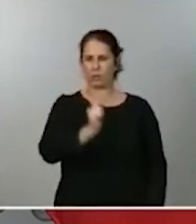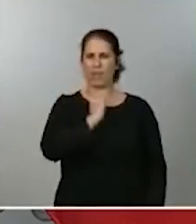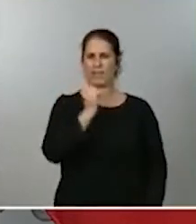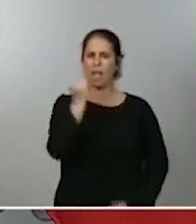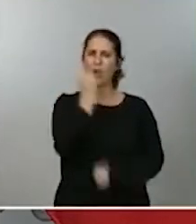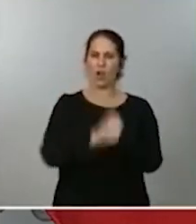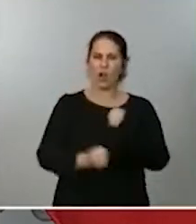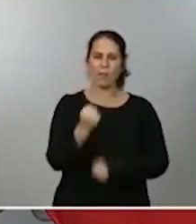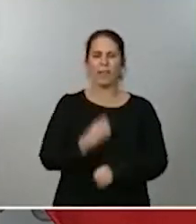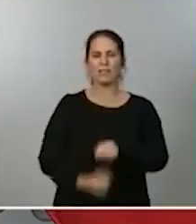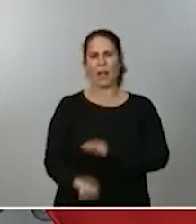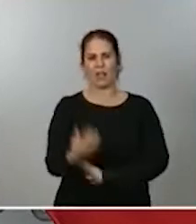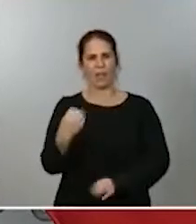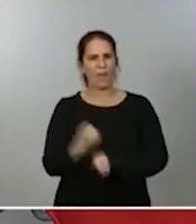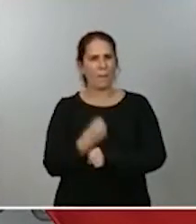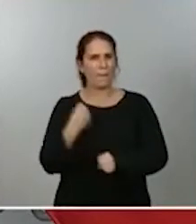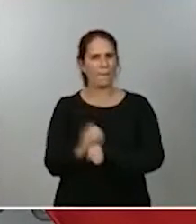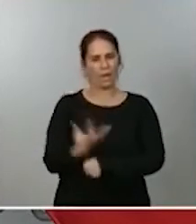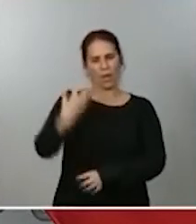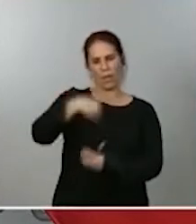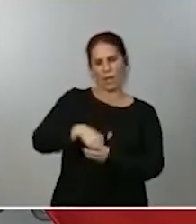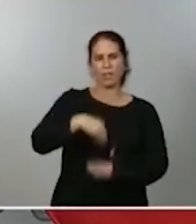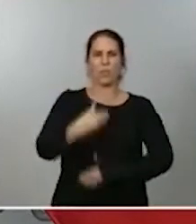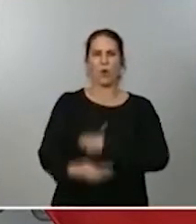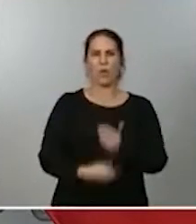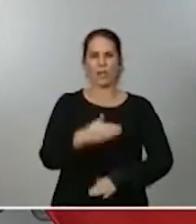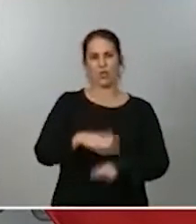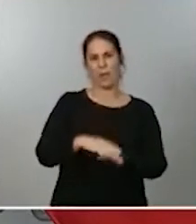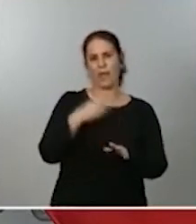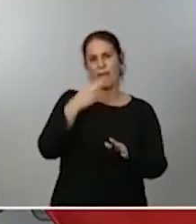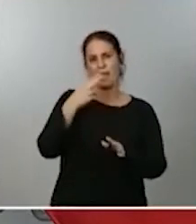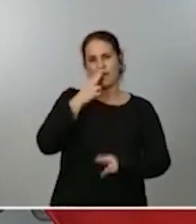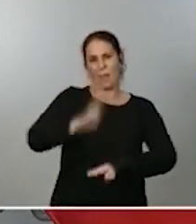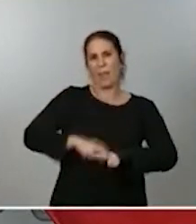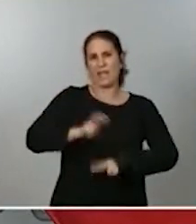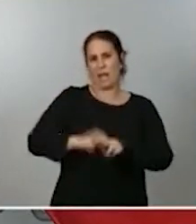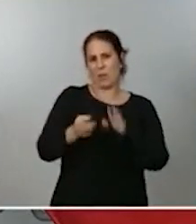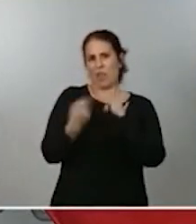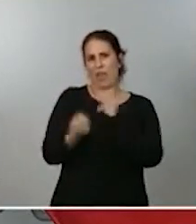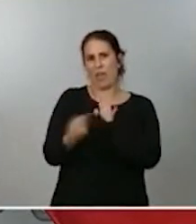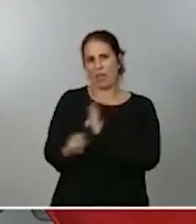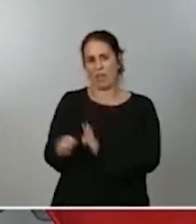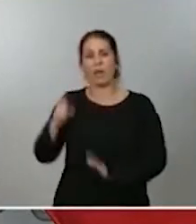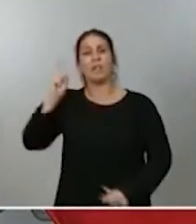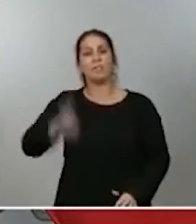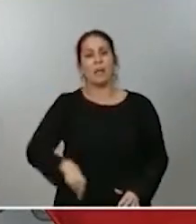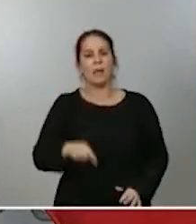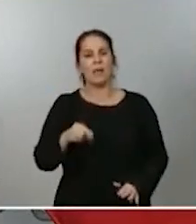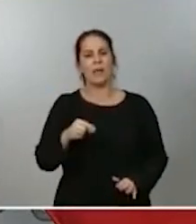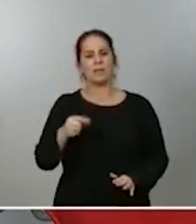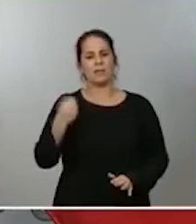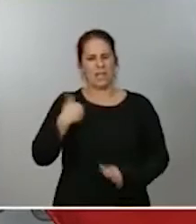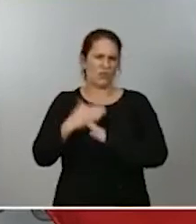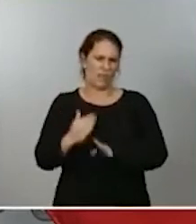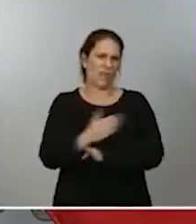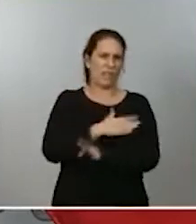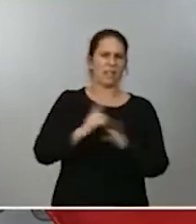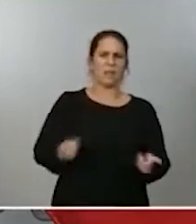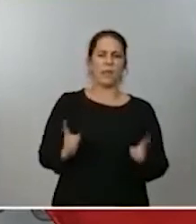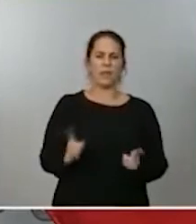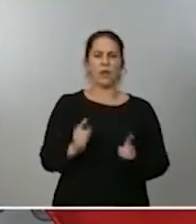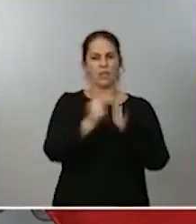empleo, que plantea este proceso de descarbonización y plantea con suficiente anticipación criterios de cohesión social,